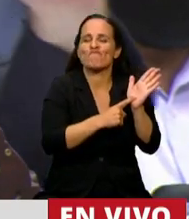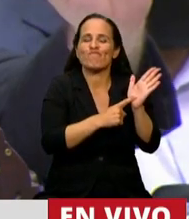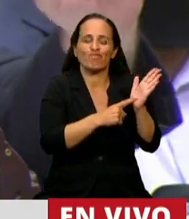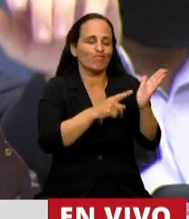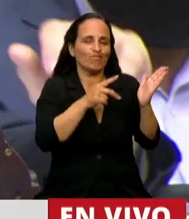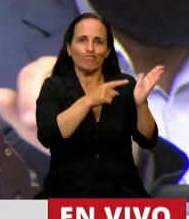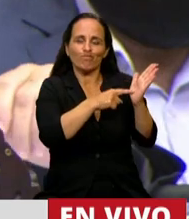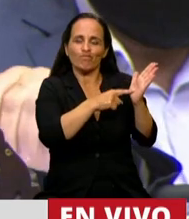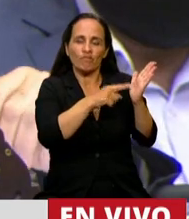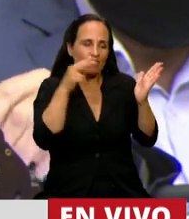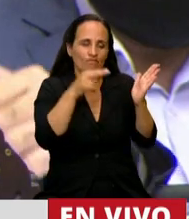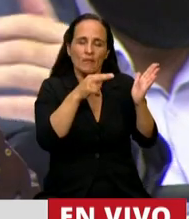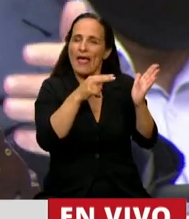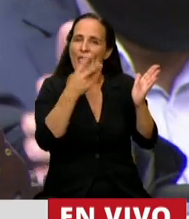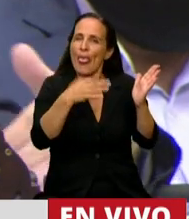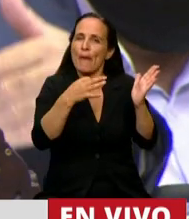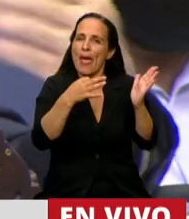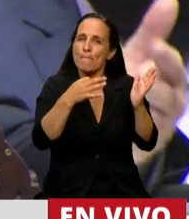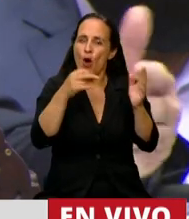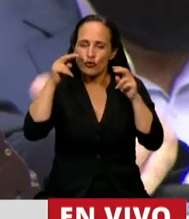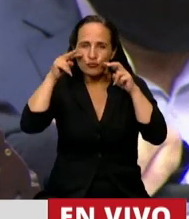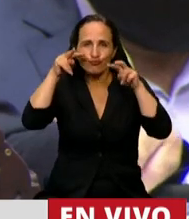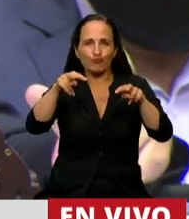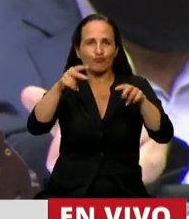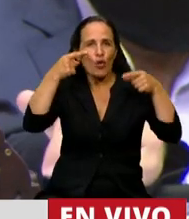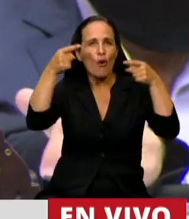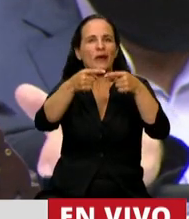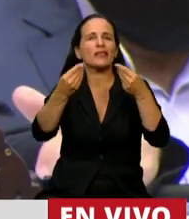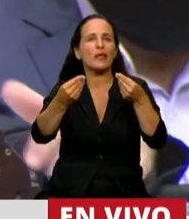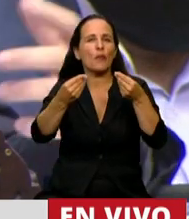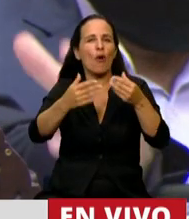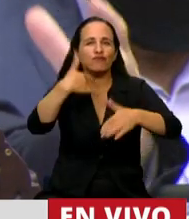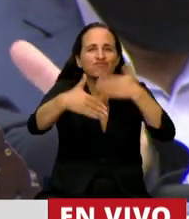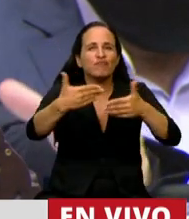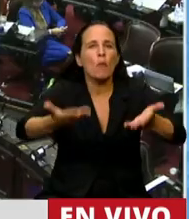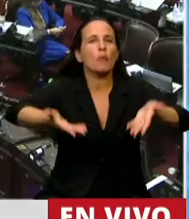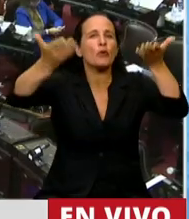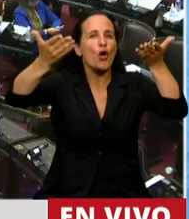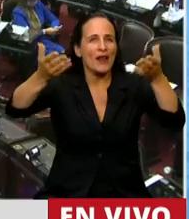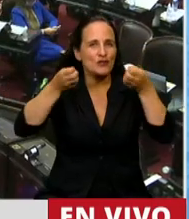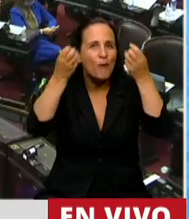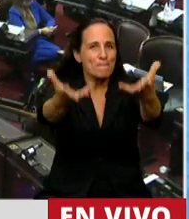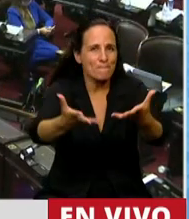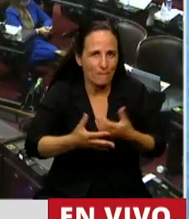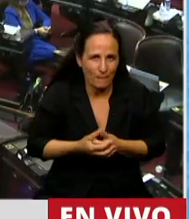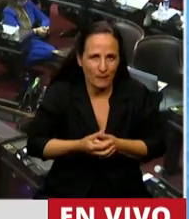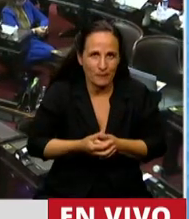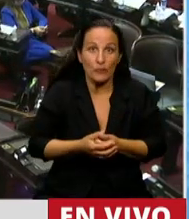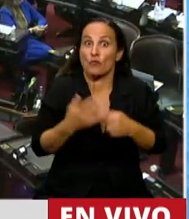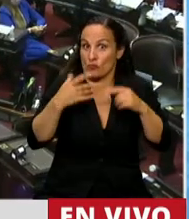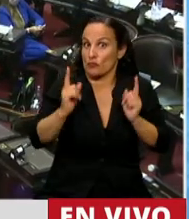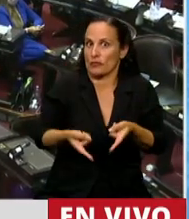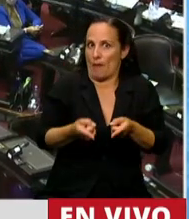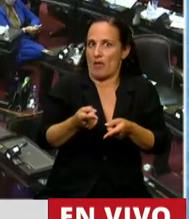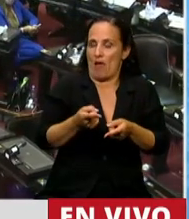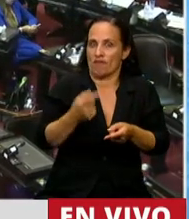tener una visión que vaya en pos del progreso y a nosotros nos interesa también el progreso de